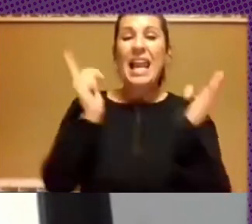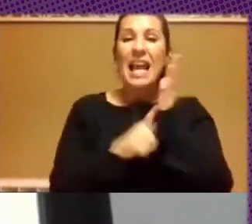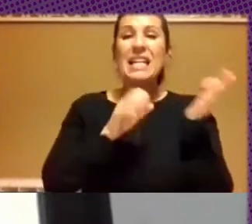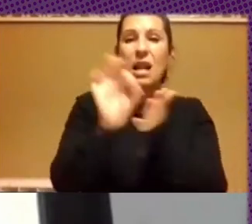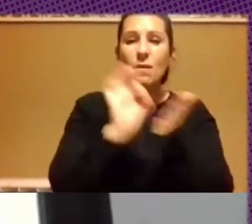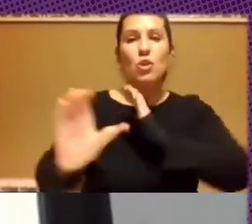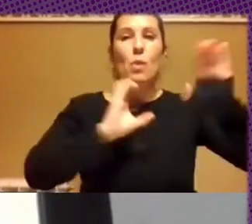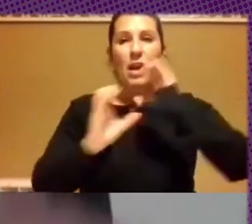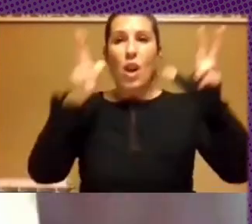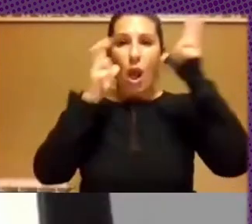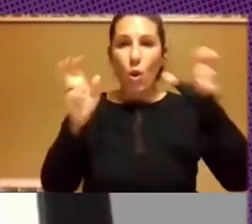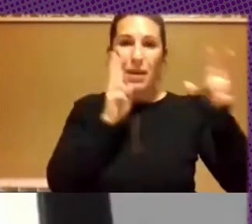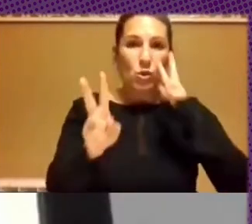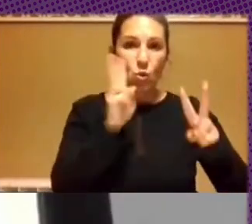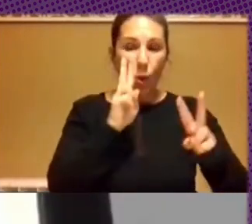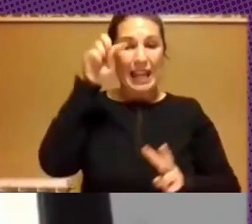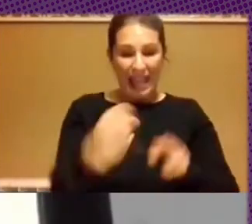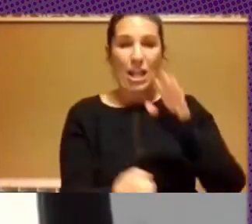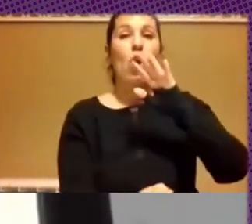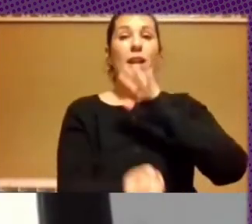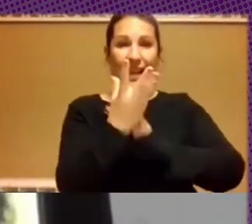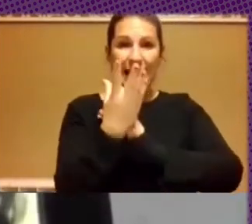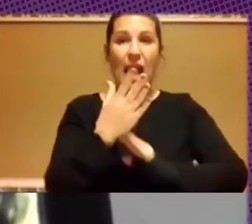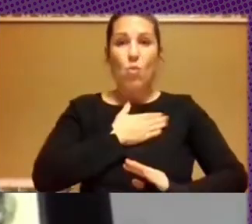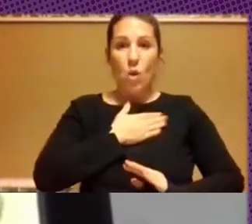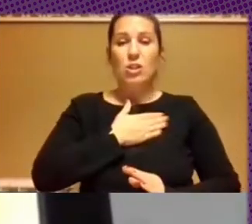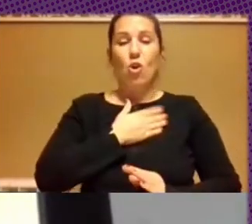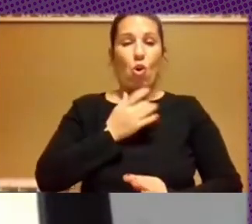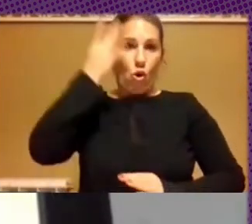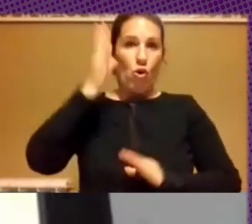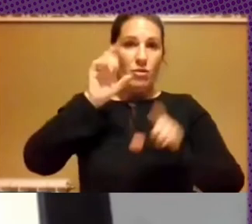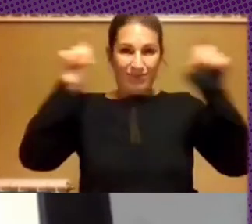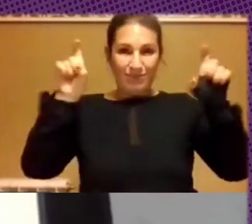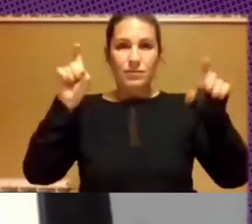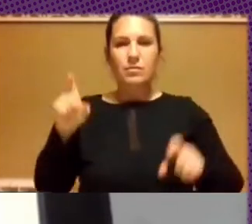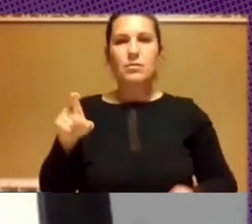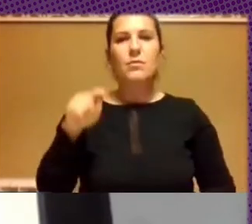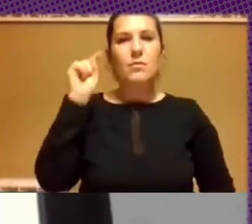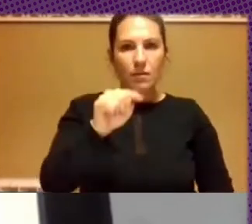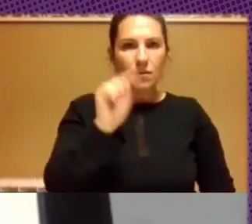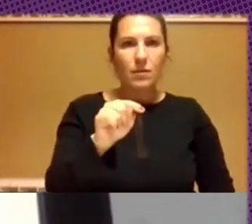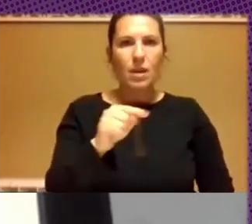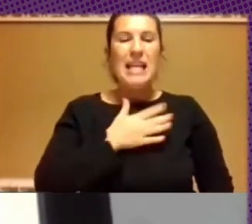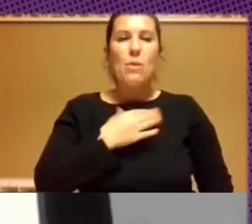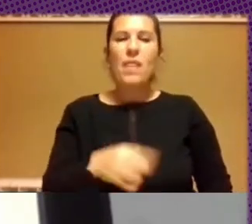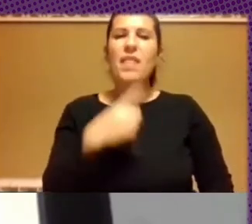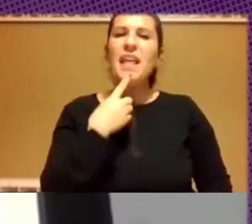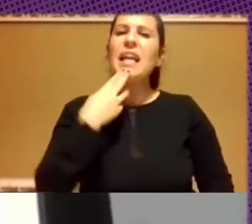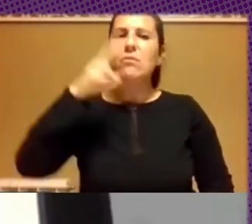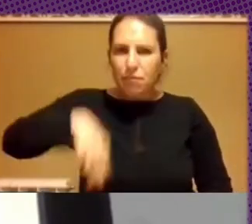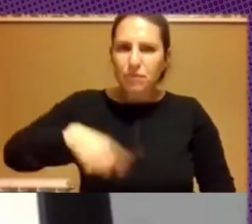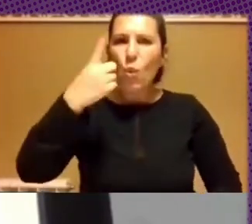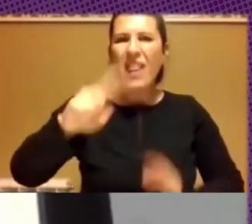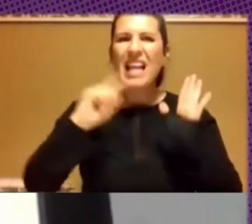audiovisual, que es de donde se origina nuestro organismo, podemos calificarla como una de las